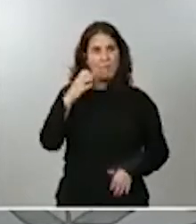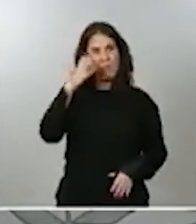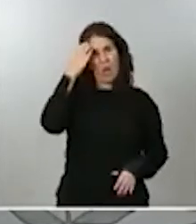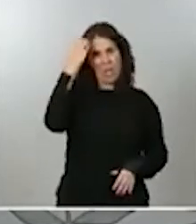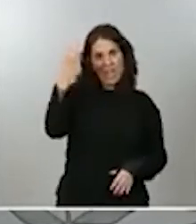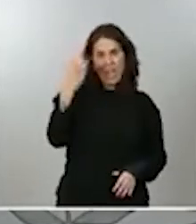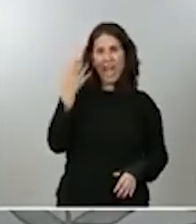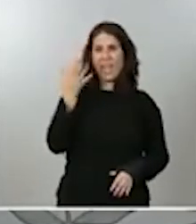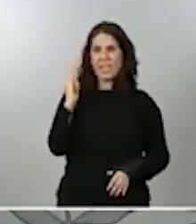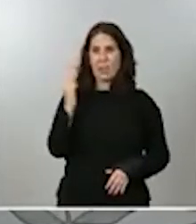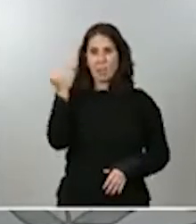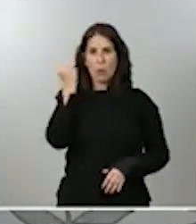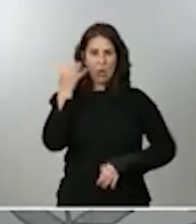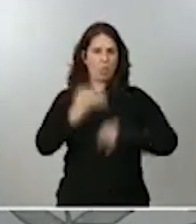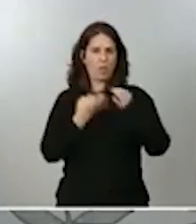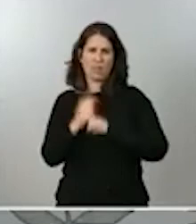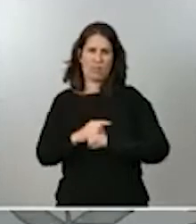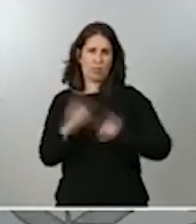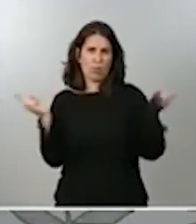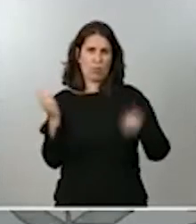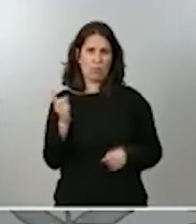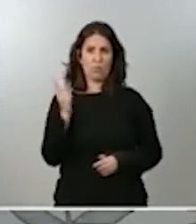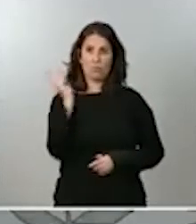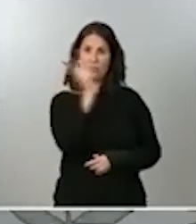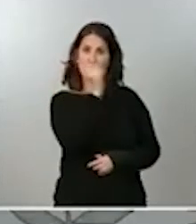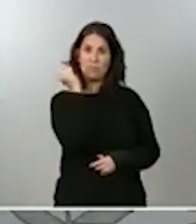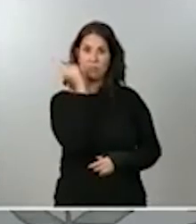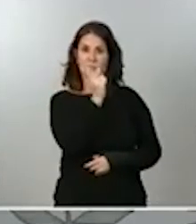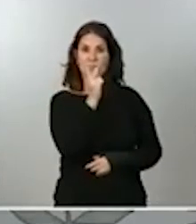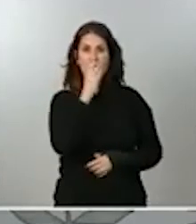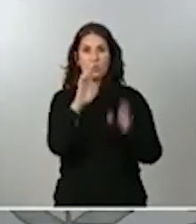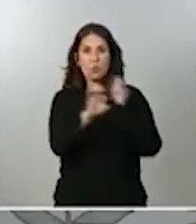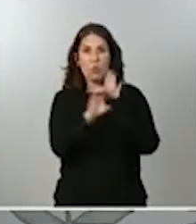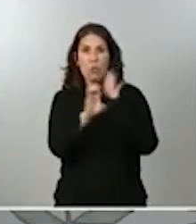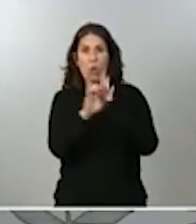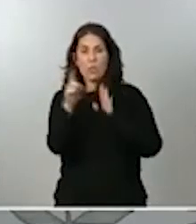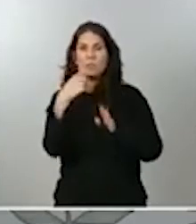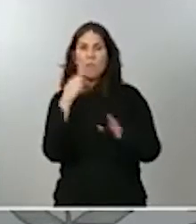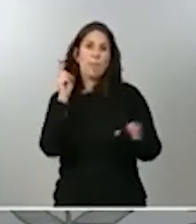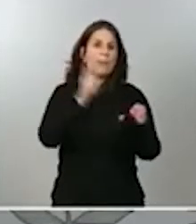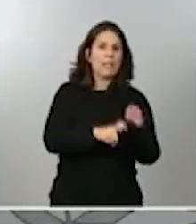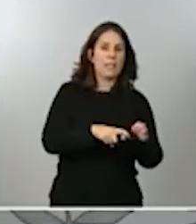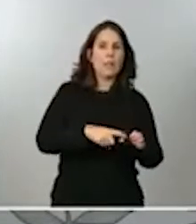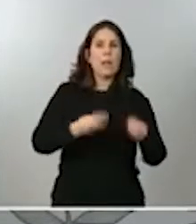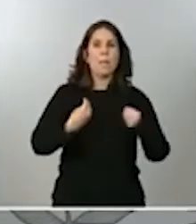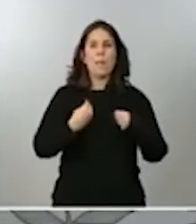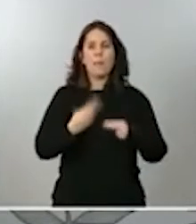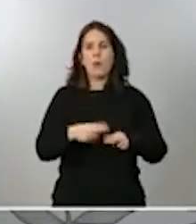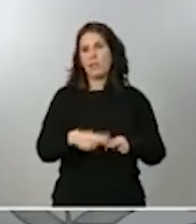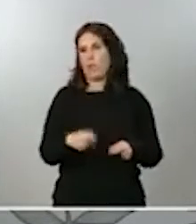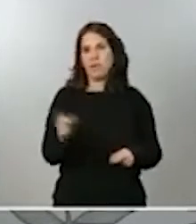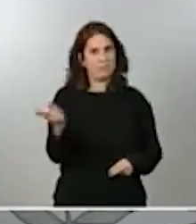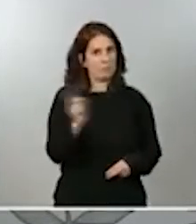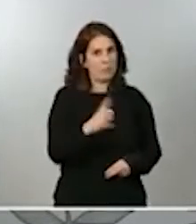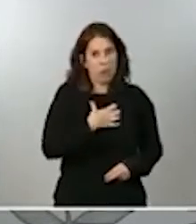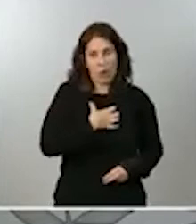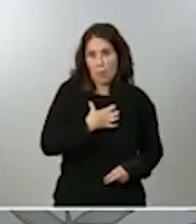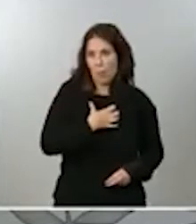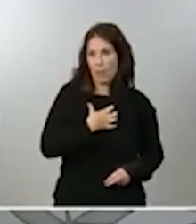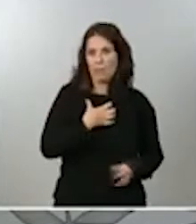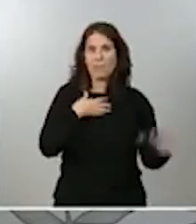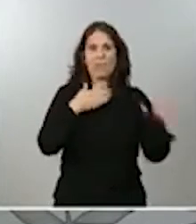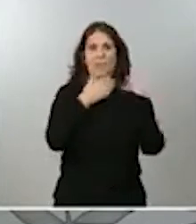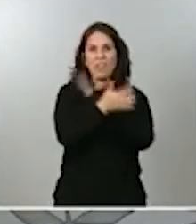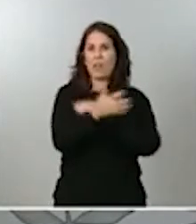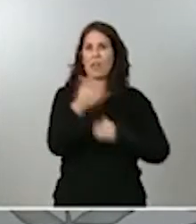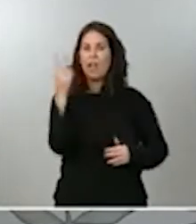Poderes que por la Constitución no pueden participar de la vida política y, por tanto, no están en condiciones de hacer o